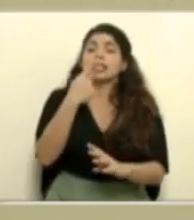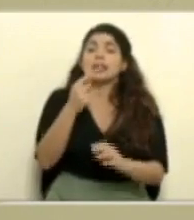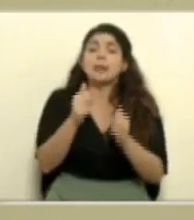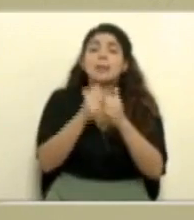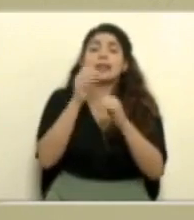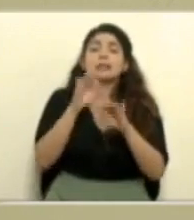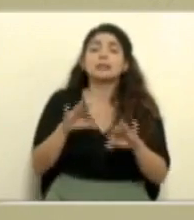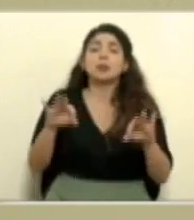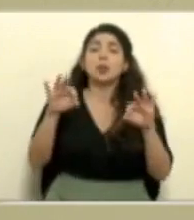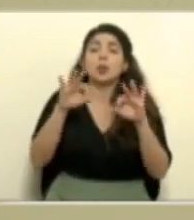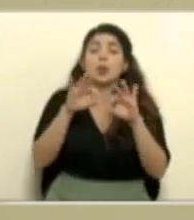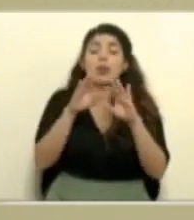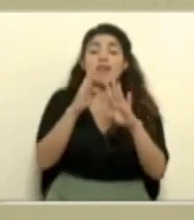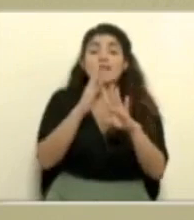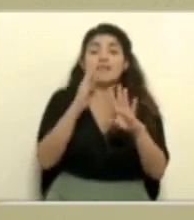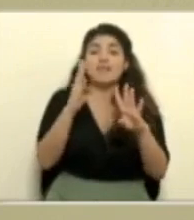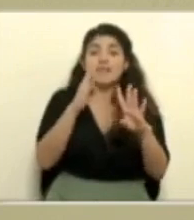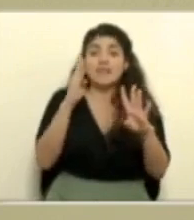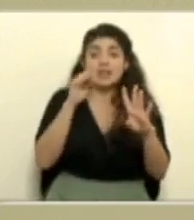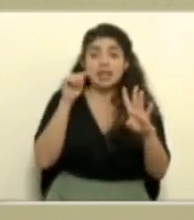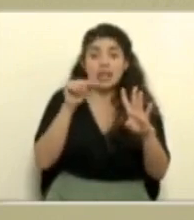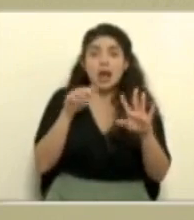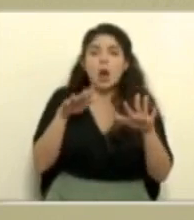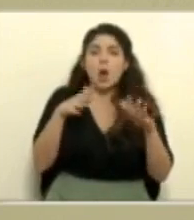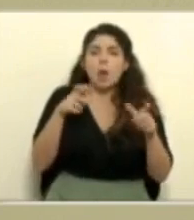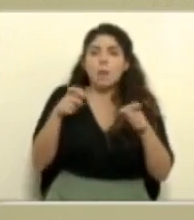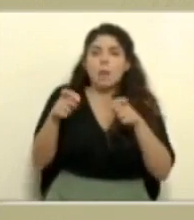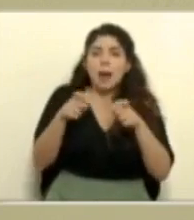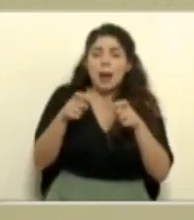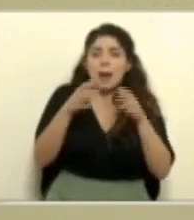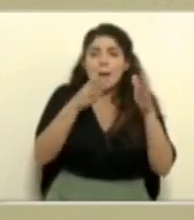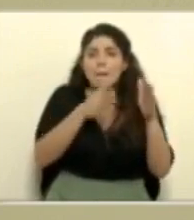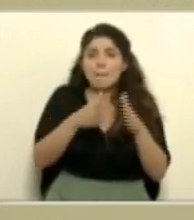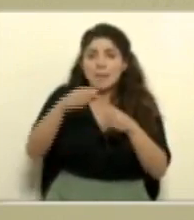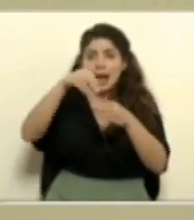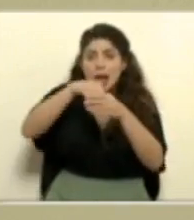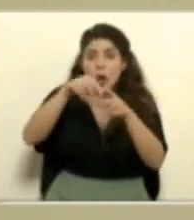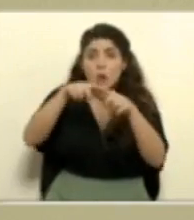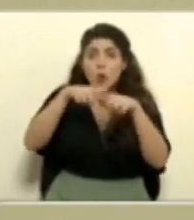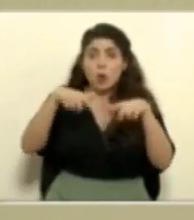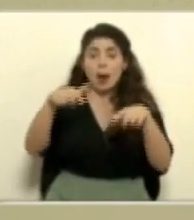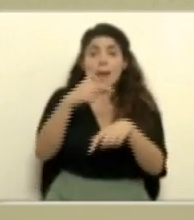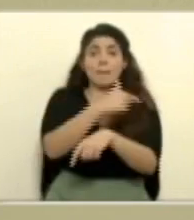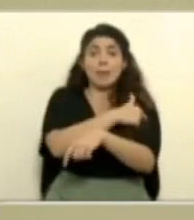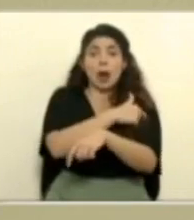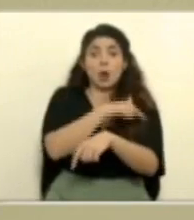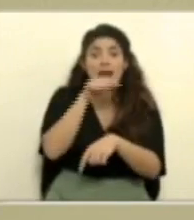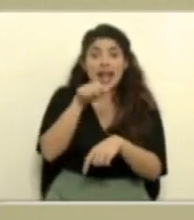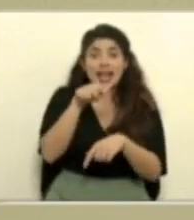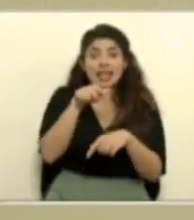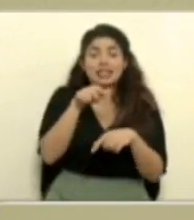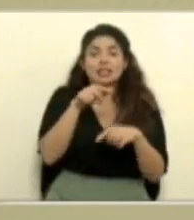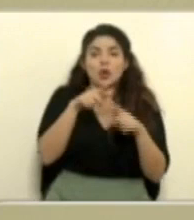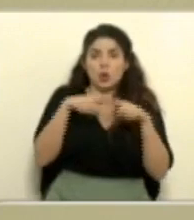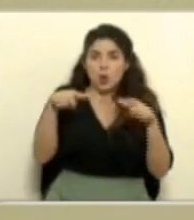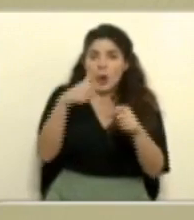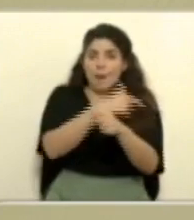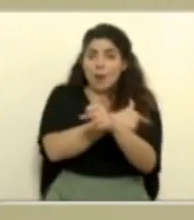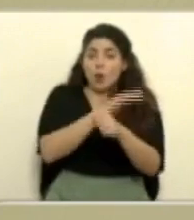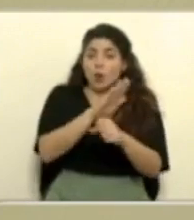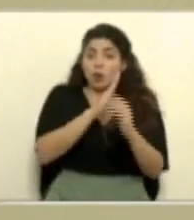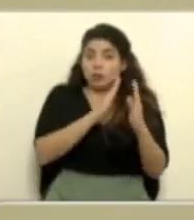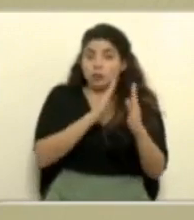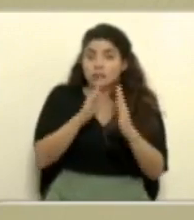el comportamiento dentro de la fila y la gestión que se da en la logística interna dentro del sitio de vacunación dentro del lugar de vacunación